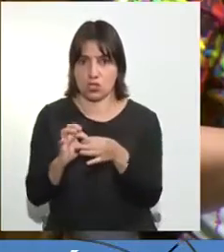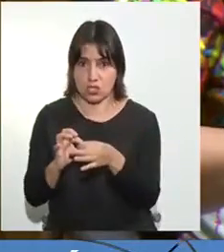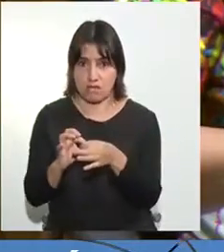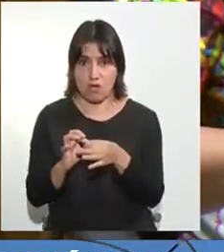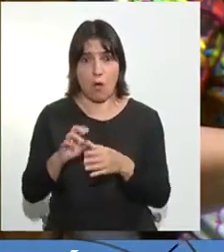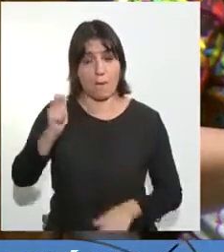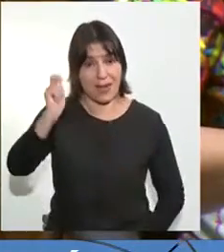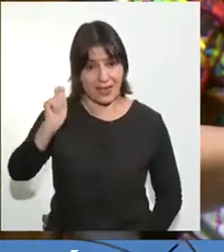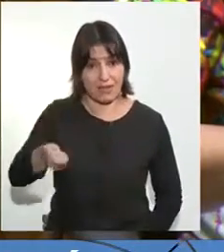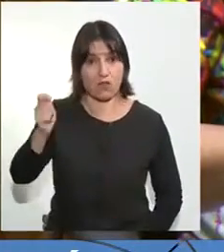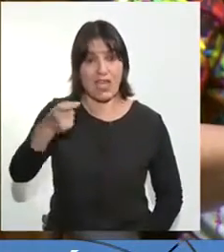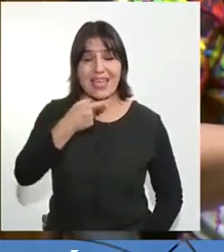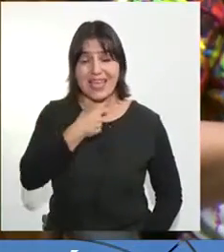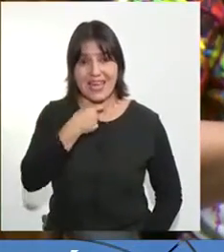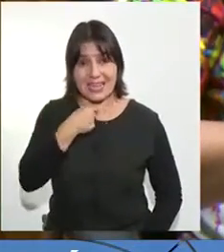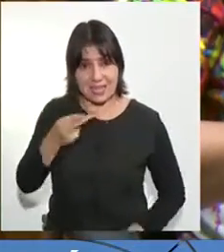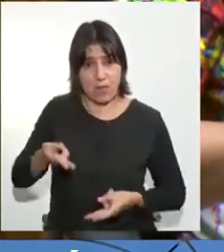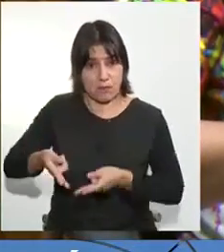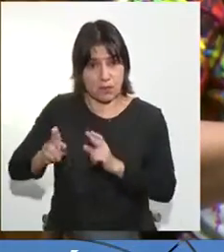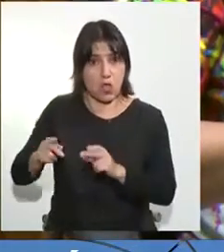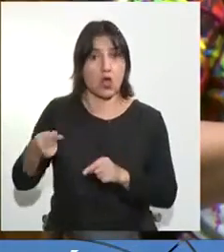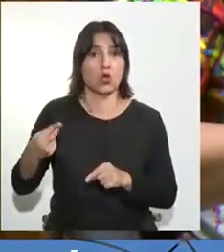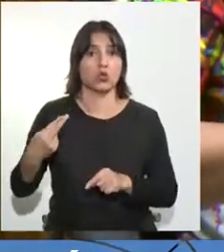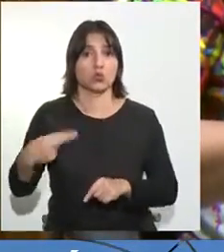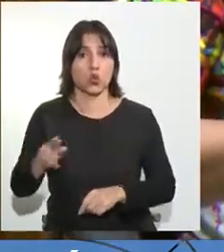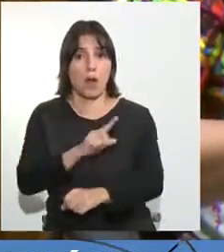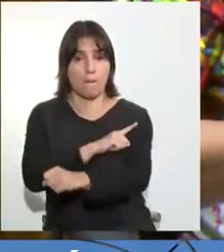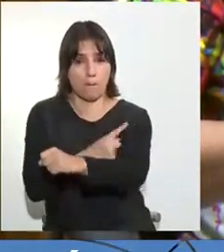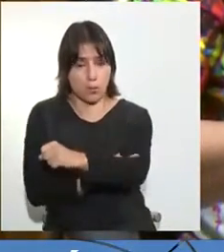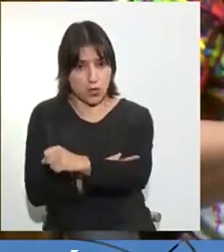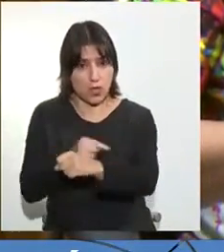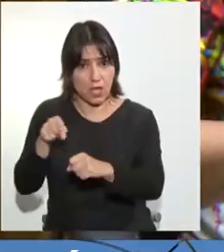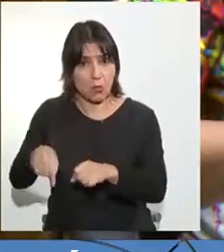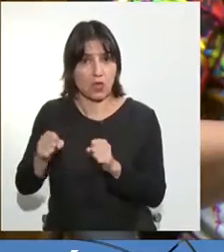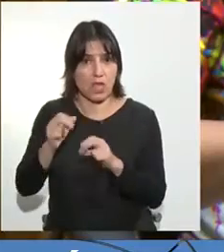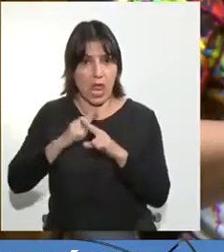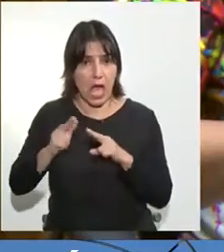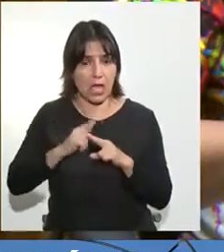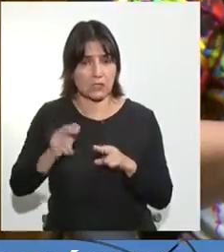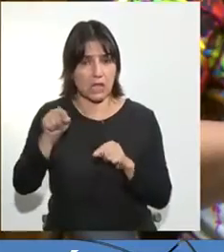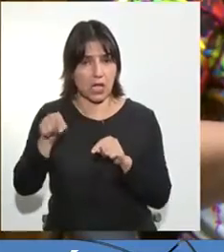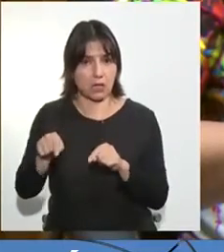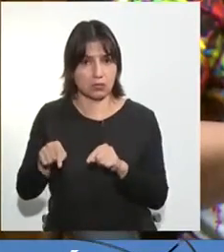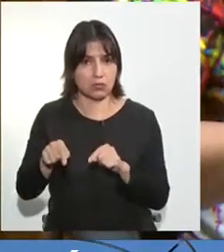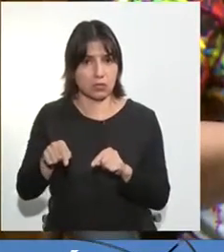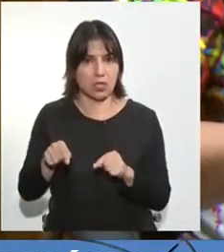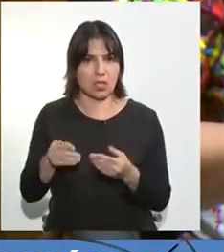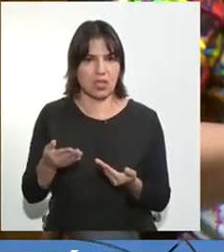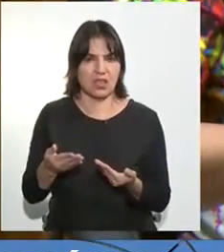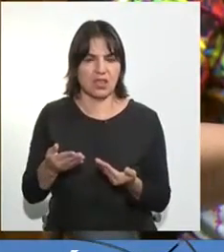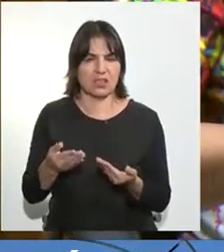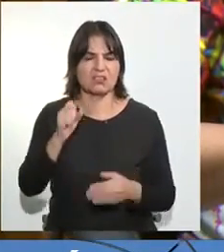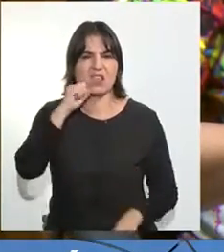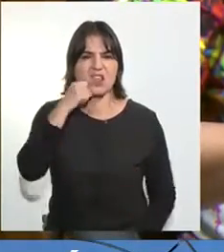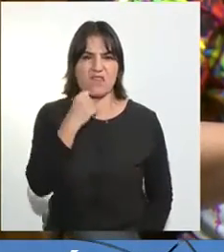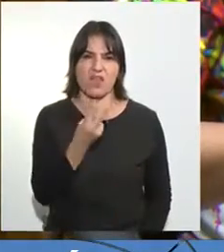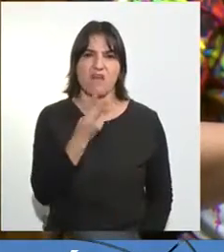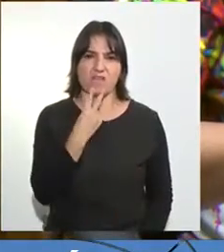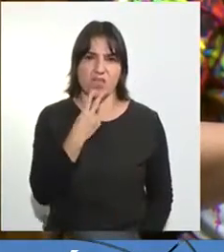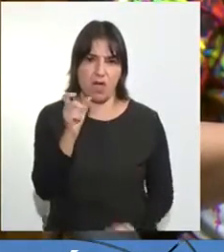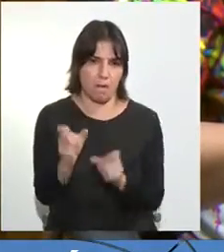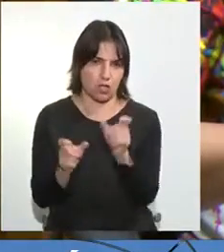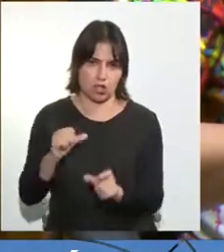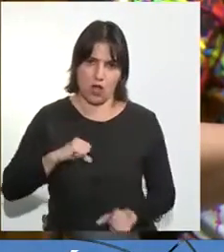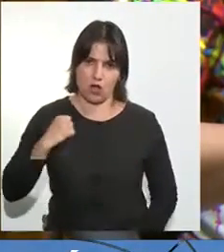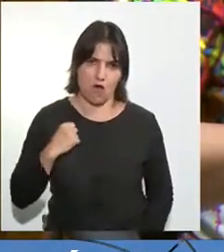garantía en facultad plena de sus poderes hiciera aquello. Nos podrán decir que es un procedimiento judicial. Estamos hablando de la vida de jóvenes,